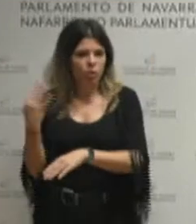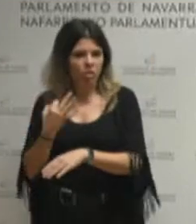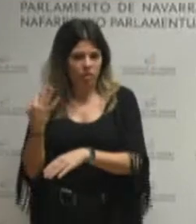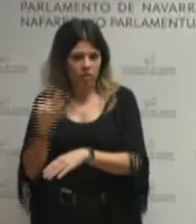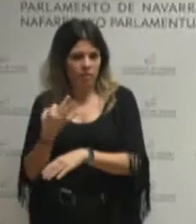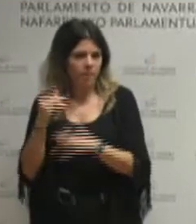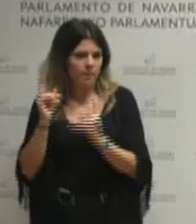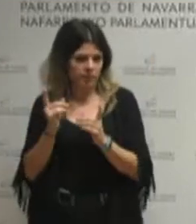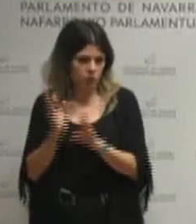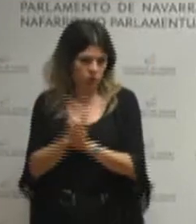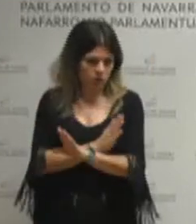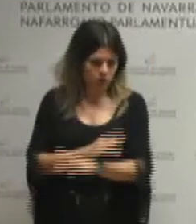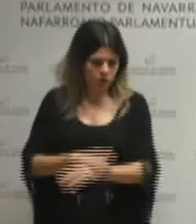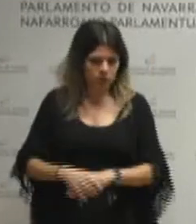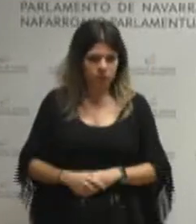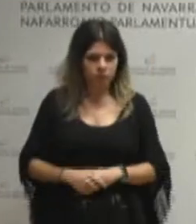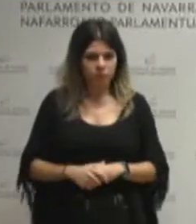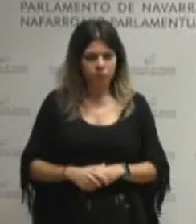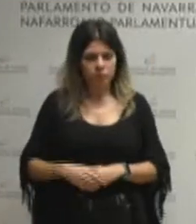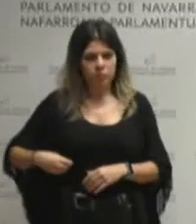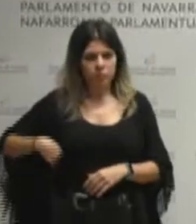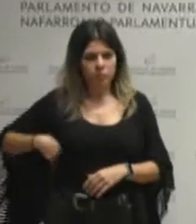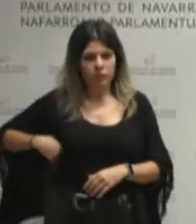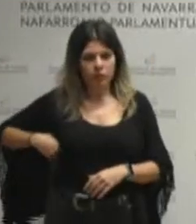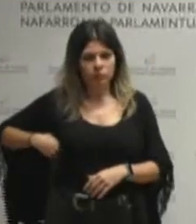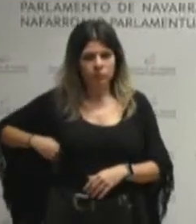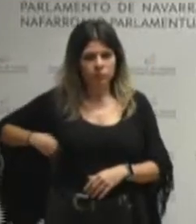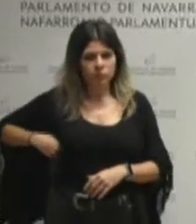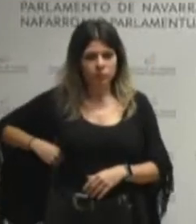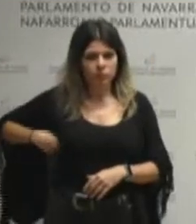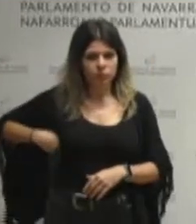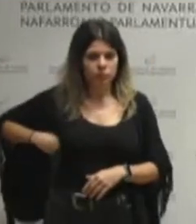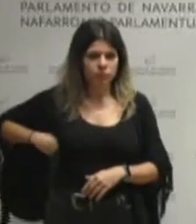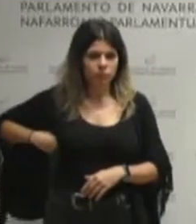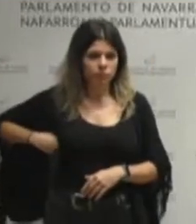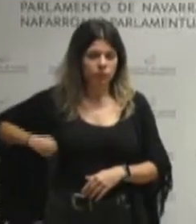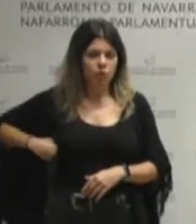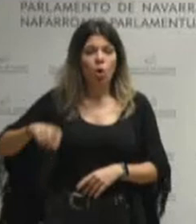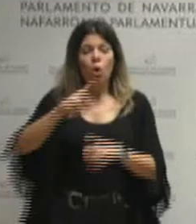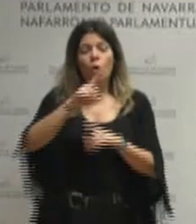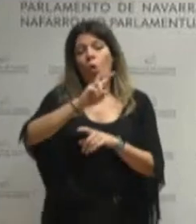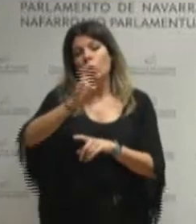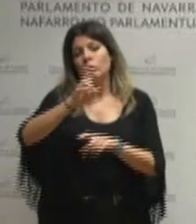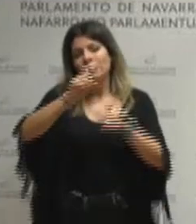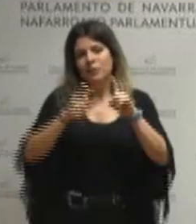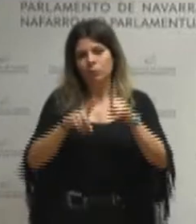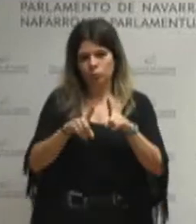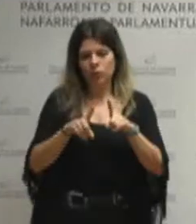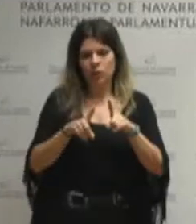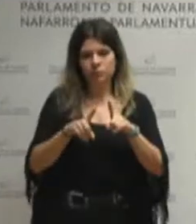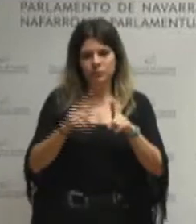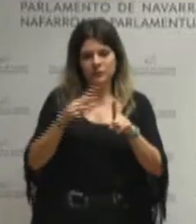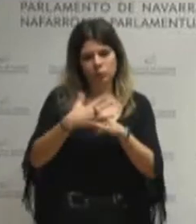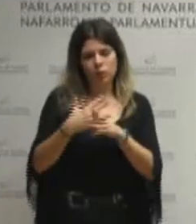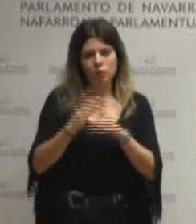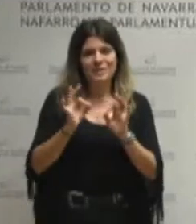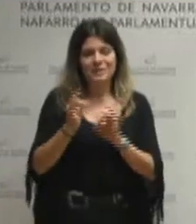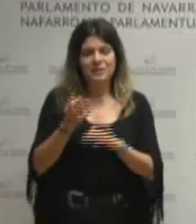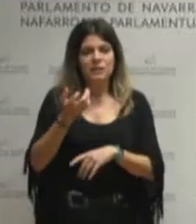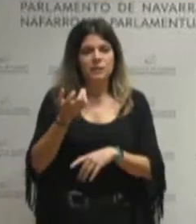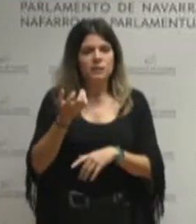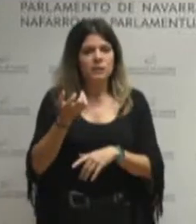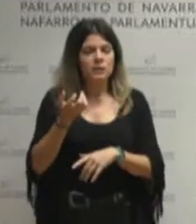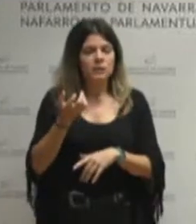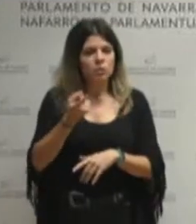previsto otra de las preguntas pertinentes en este en este contexto es si estamos garantizando